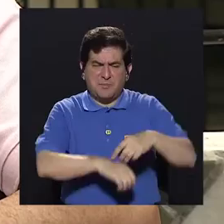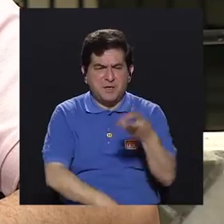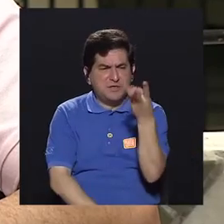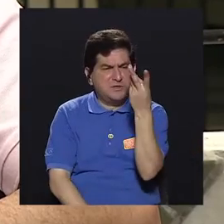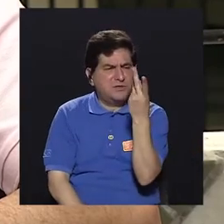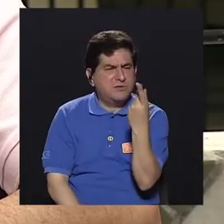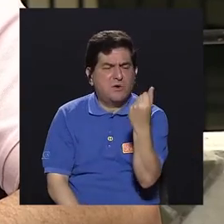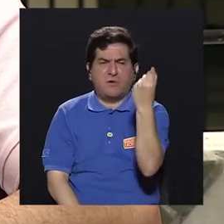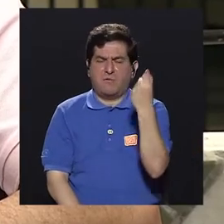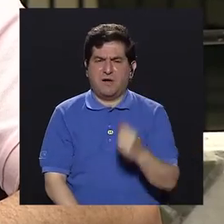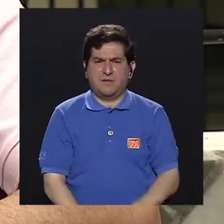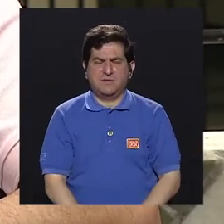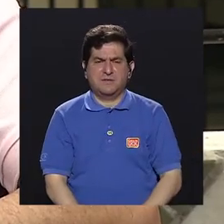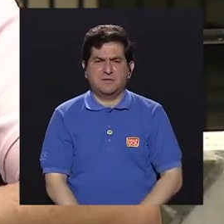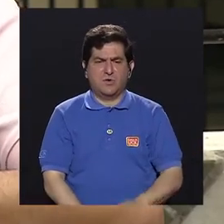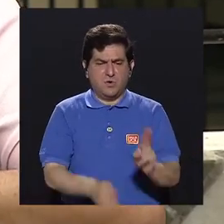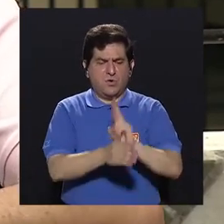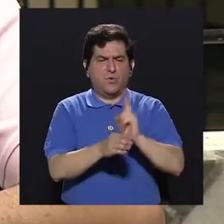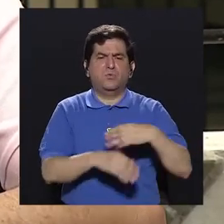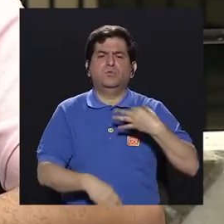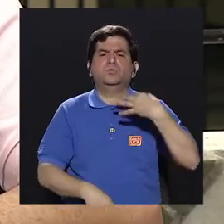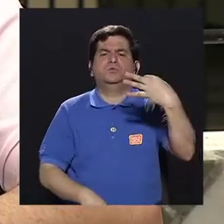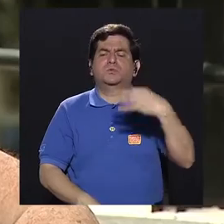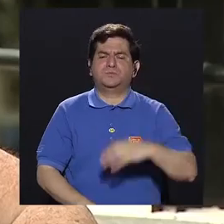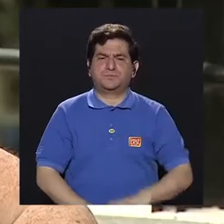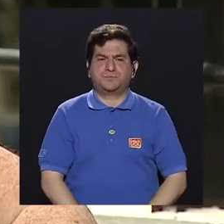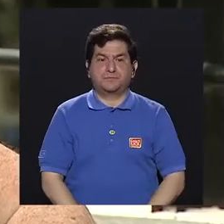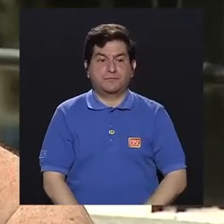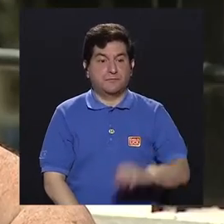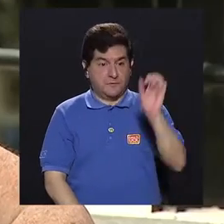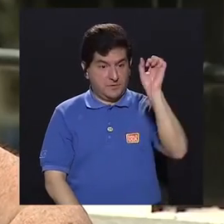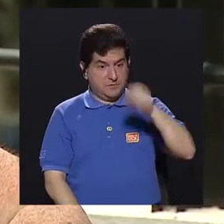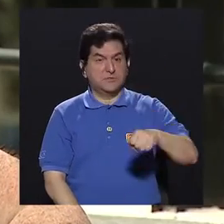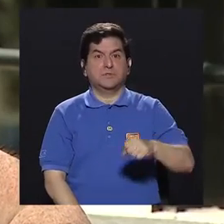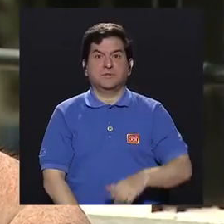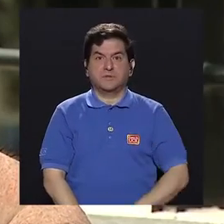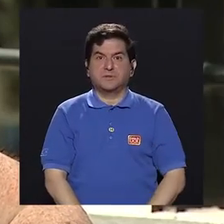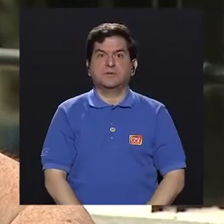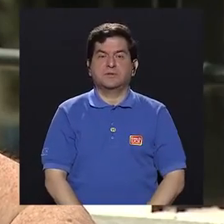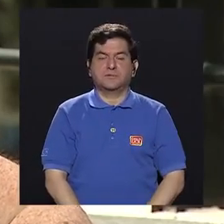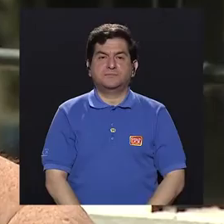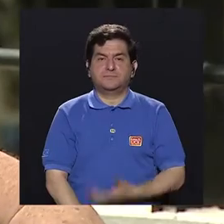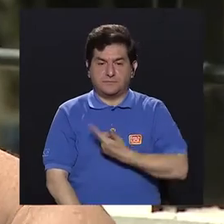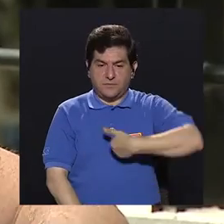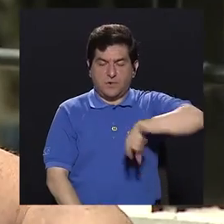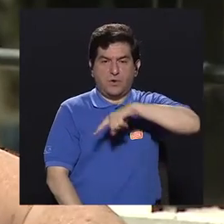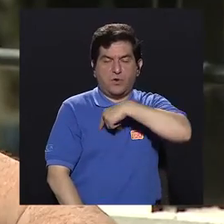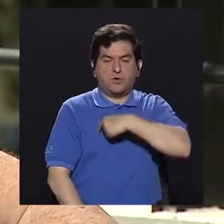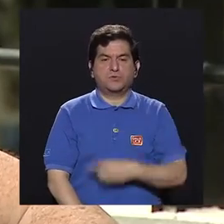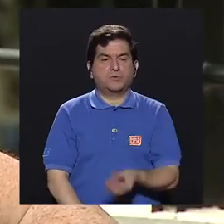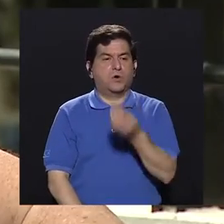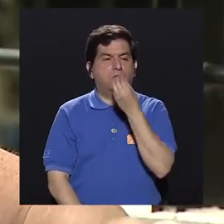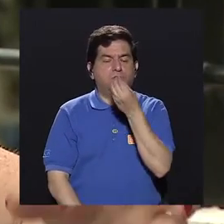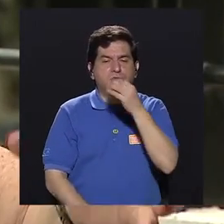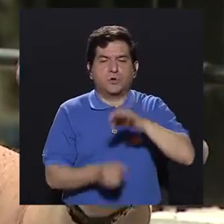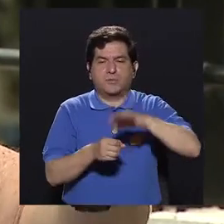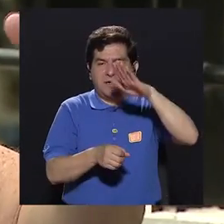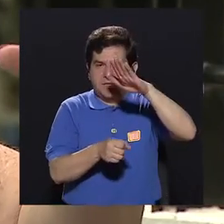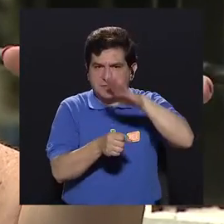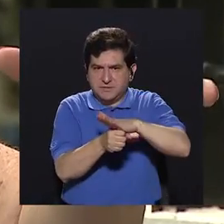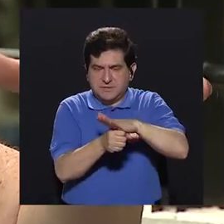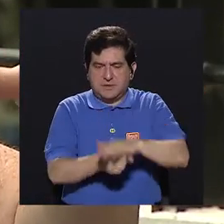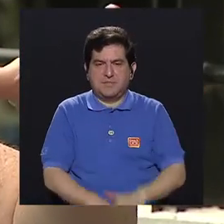contabilizar el consumo diario? Claro, porque lo que pasa es que nosotros deberíamos comernos las